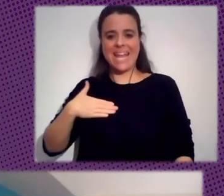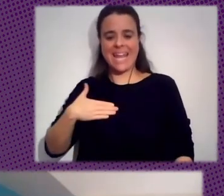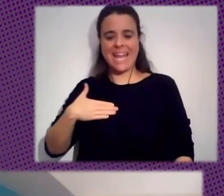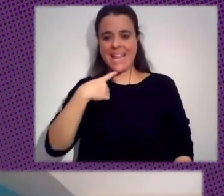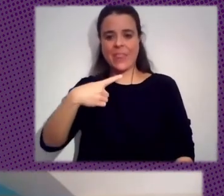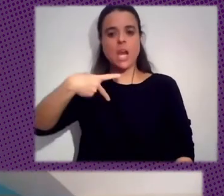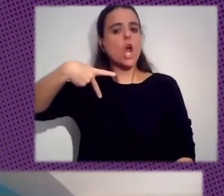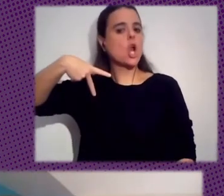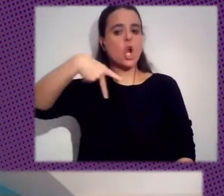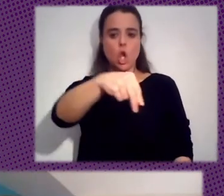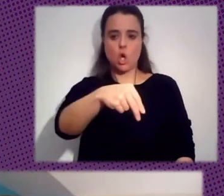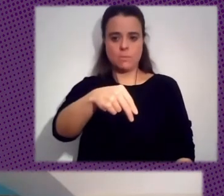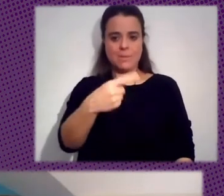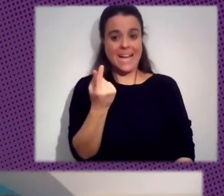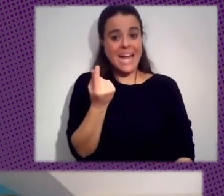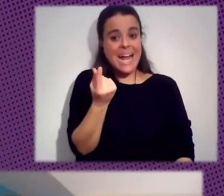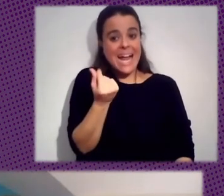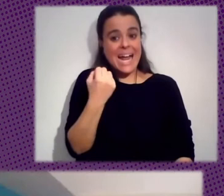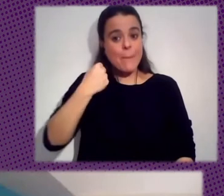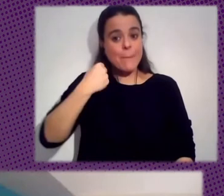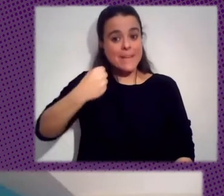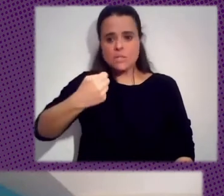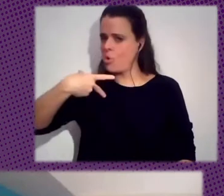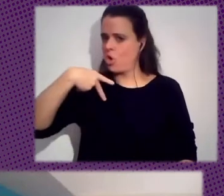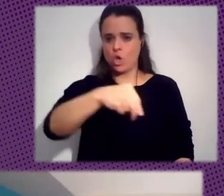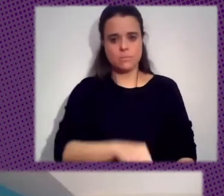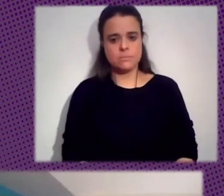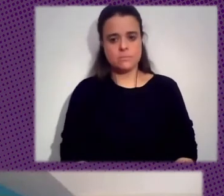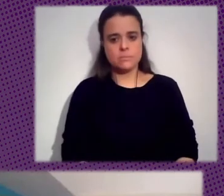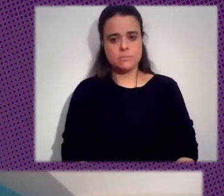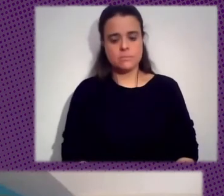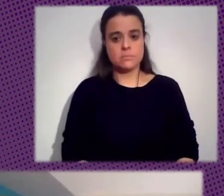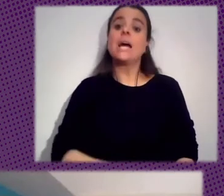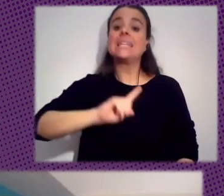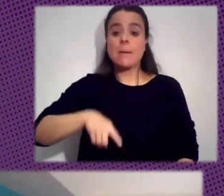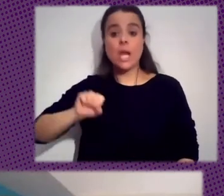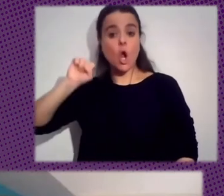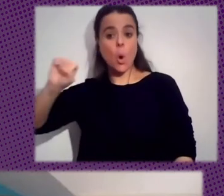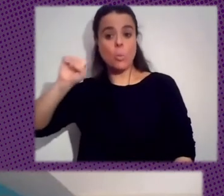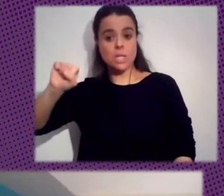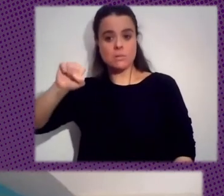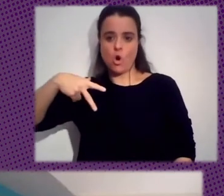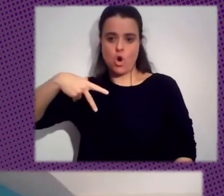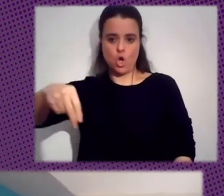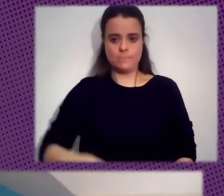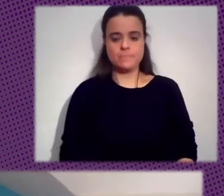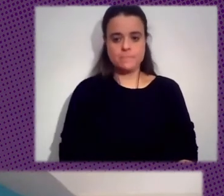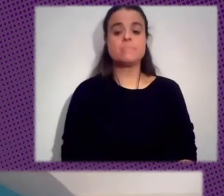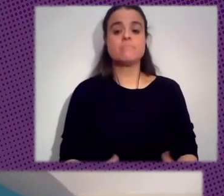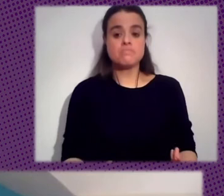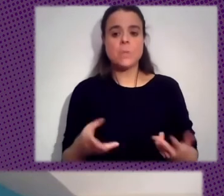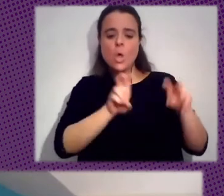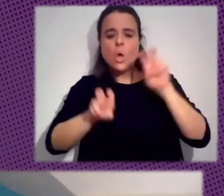Capitalismo De Un Lado Pero También Al Comunismo Del Otro Lado Entonces Buscando Una Tercera Opción